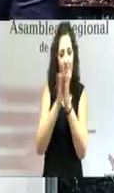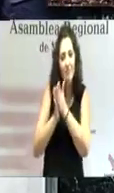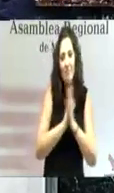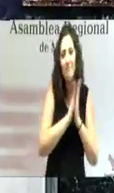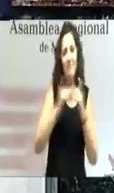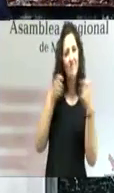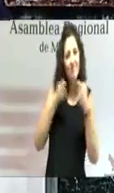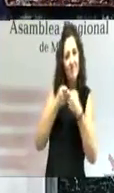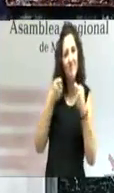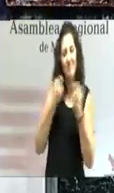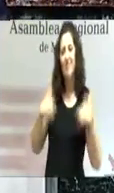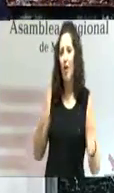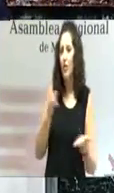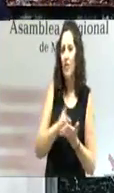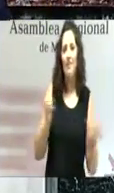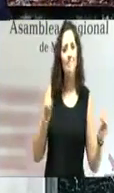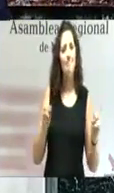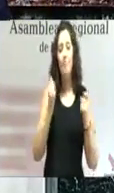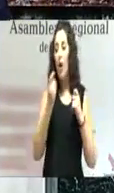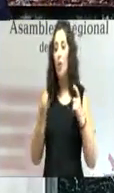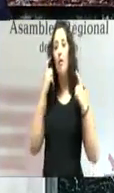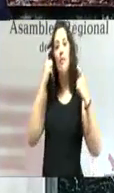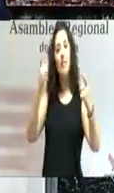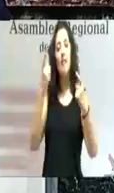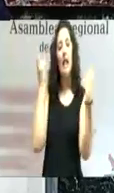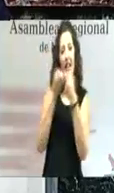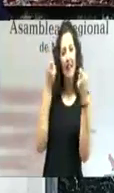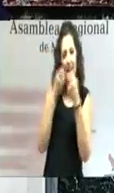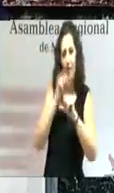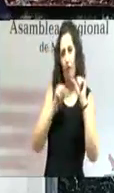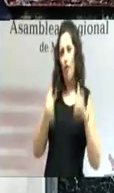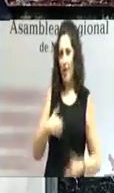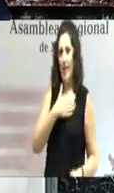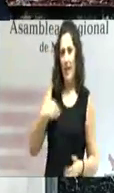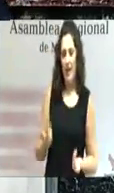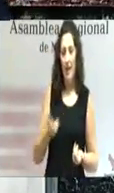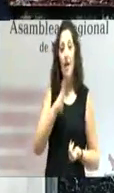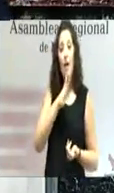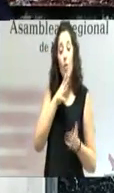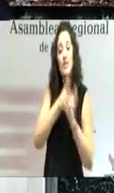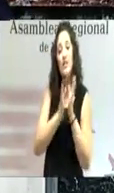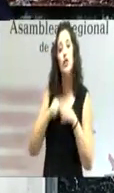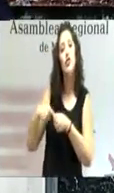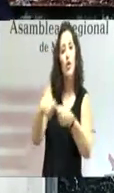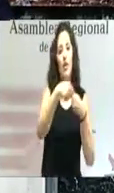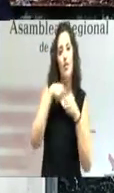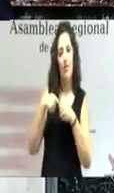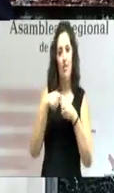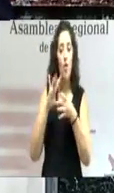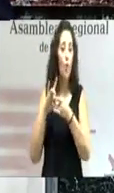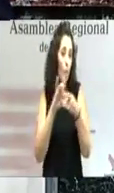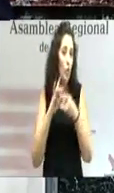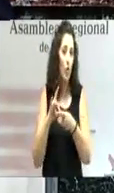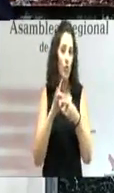que algunos intentan emprender de nuevo. El agua debe ser un elemento de solidaridad, de unión,